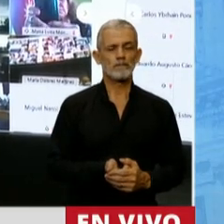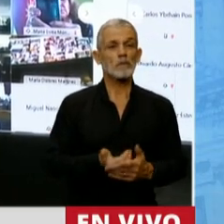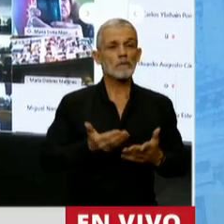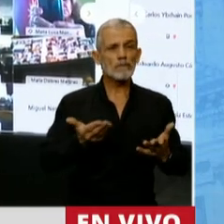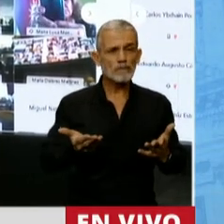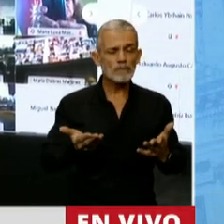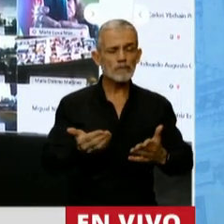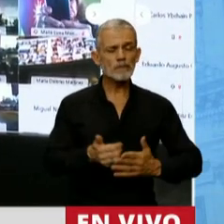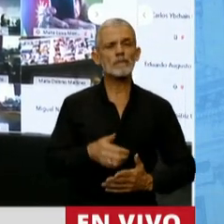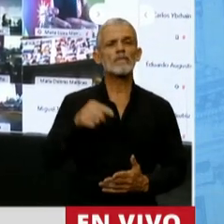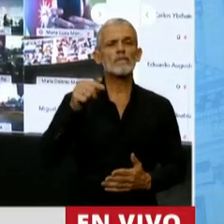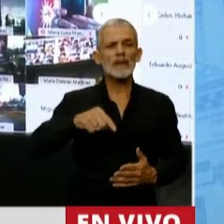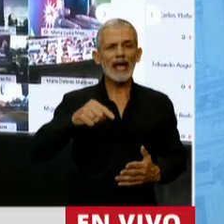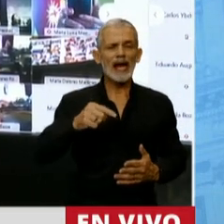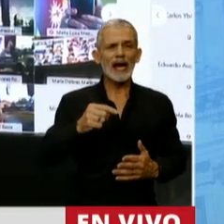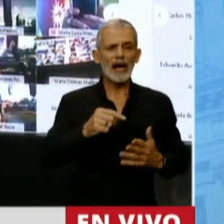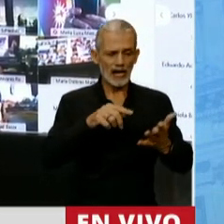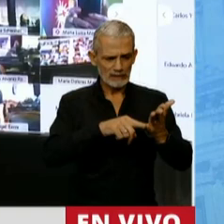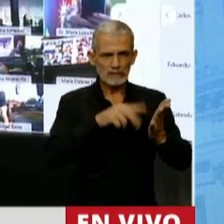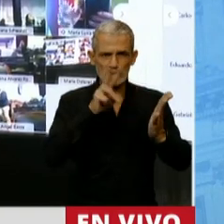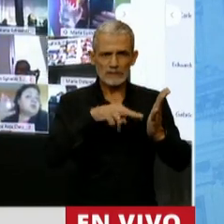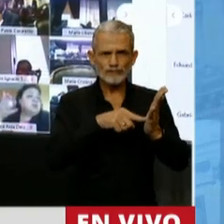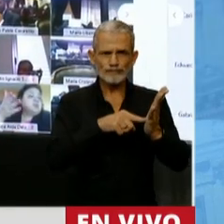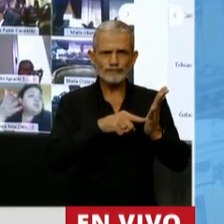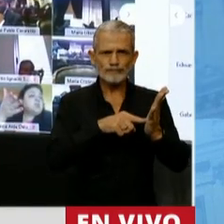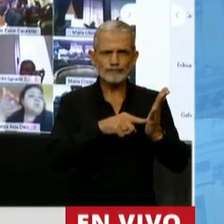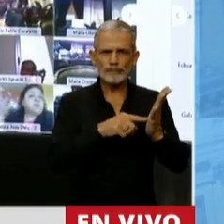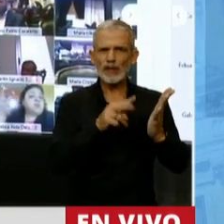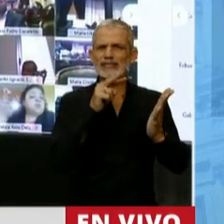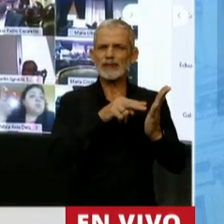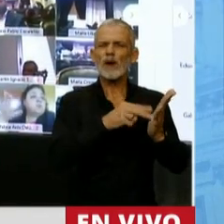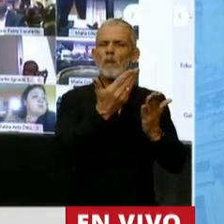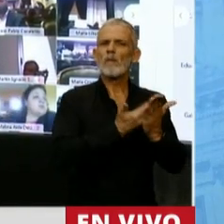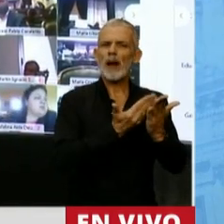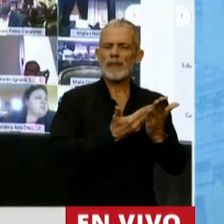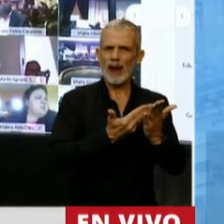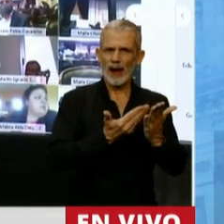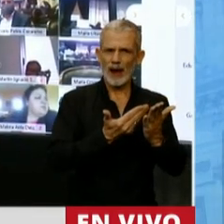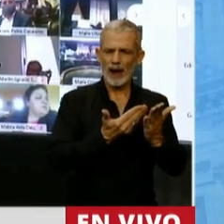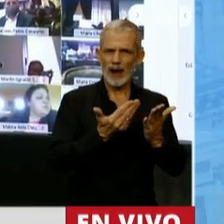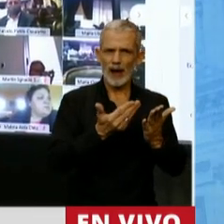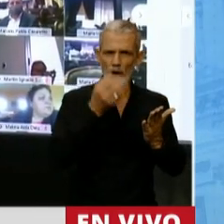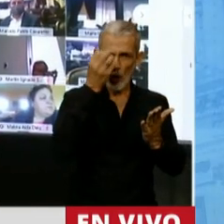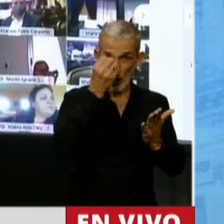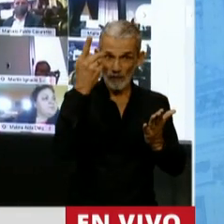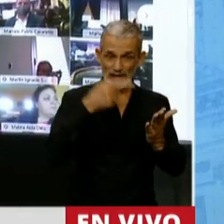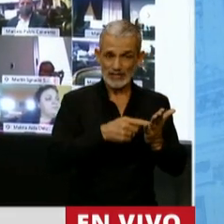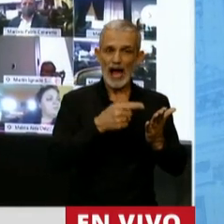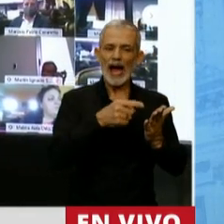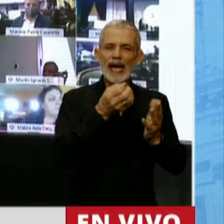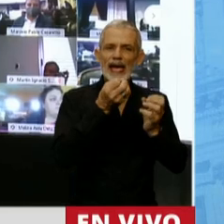Esto aparece con claridad como un punto de referencia de donde comienza